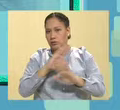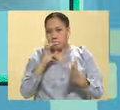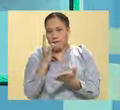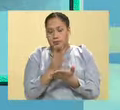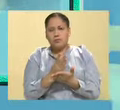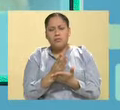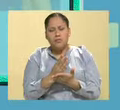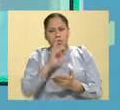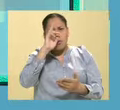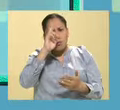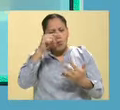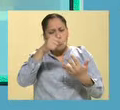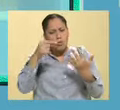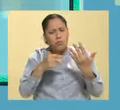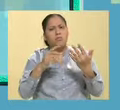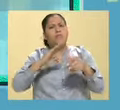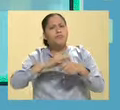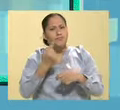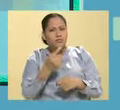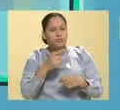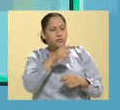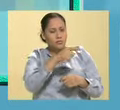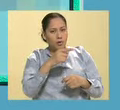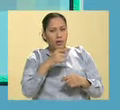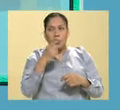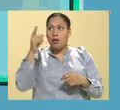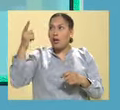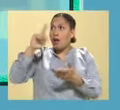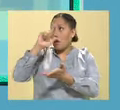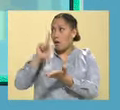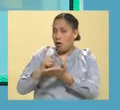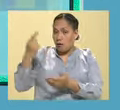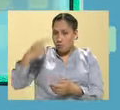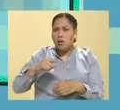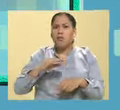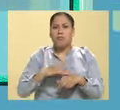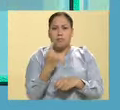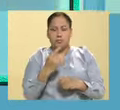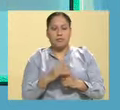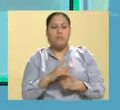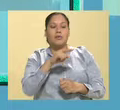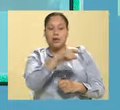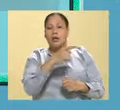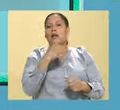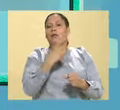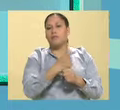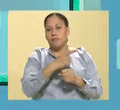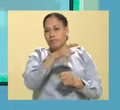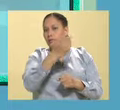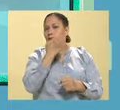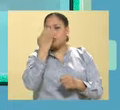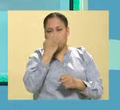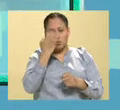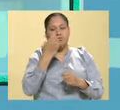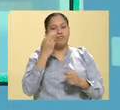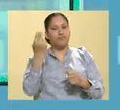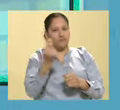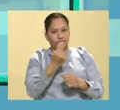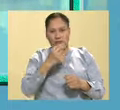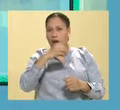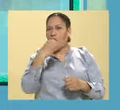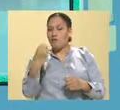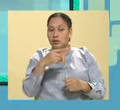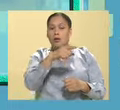qué es esta prohibición y por qué vemos este marco así? Insisto, priorizar los estudios. Vas a